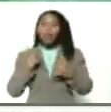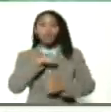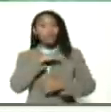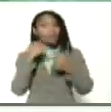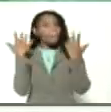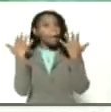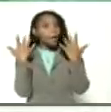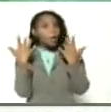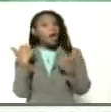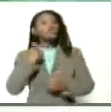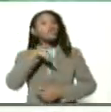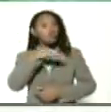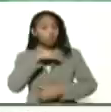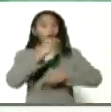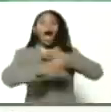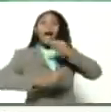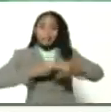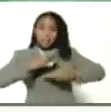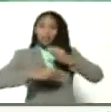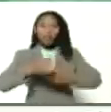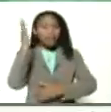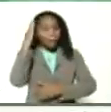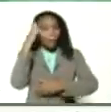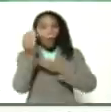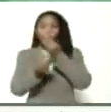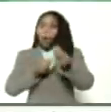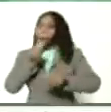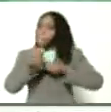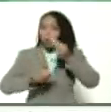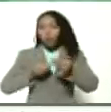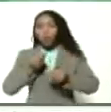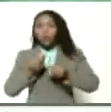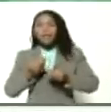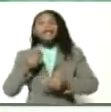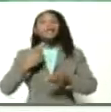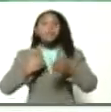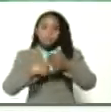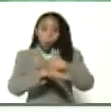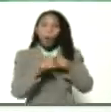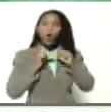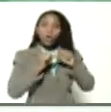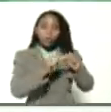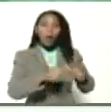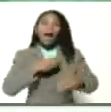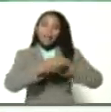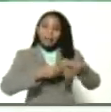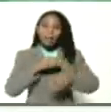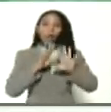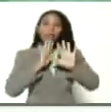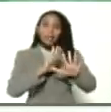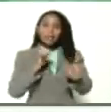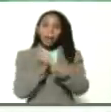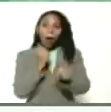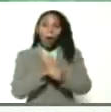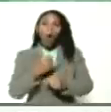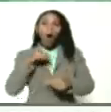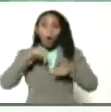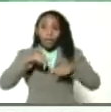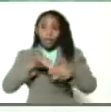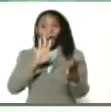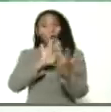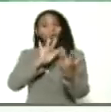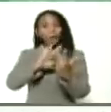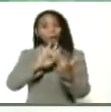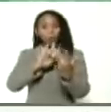y lo estamos haciendo. Sabemos hacerlo y lo vamos a seguir haciendo. Fíjense, vamos a hacer un pase inmediatamente